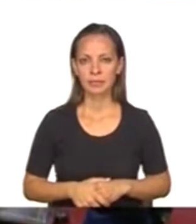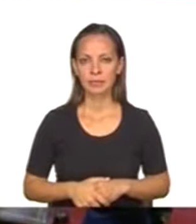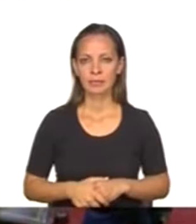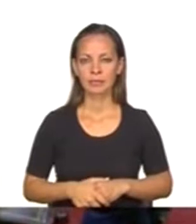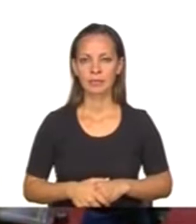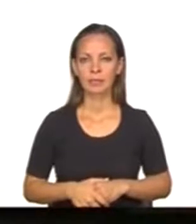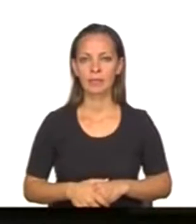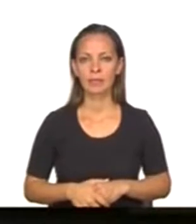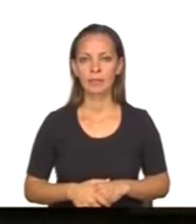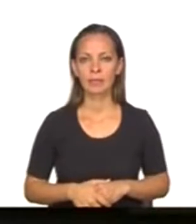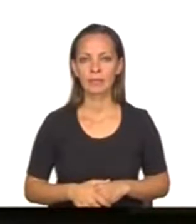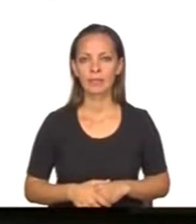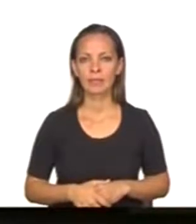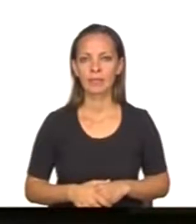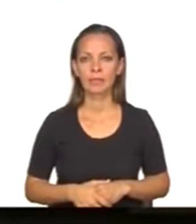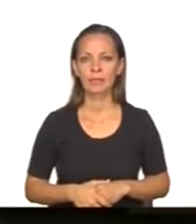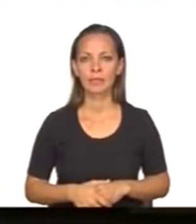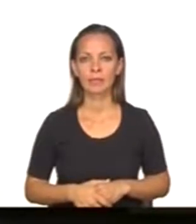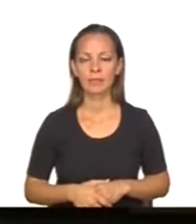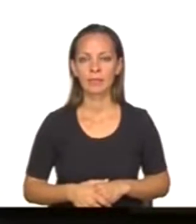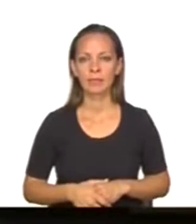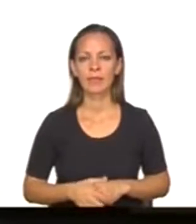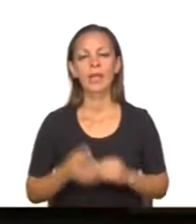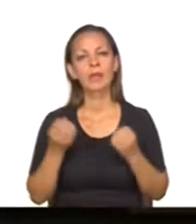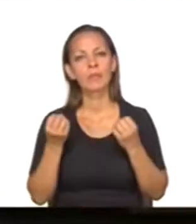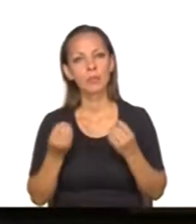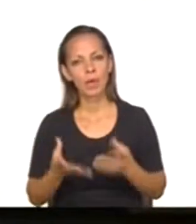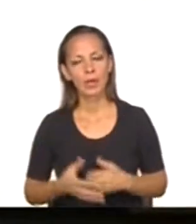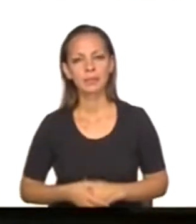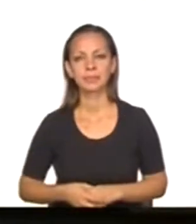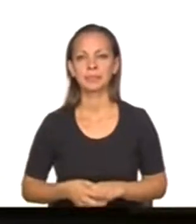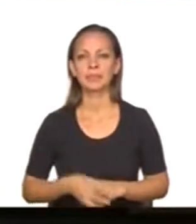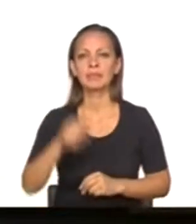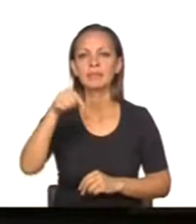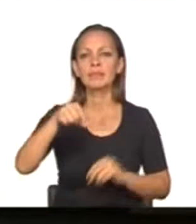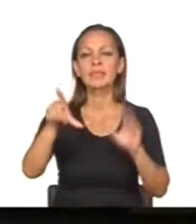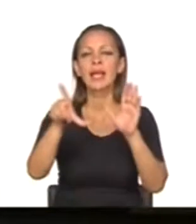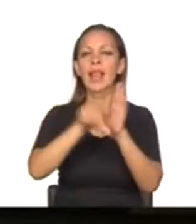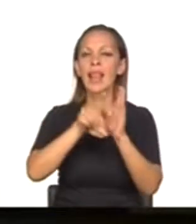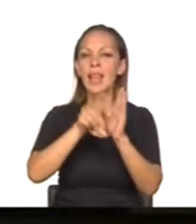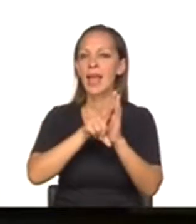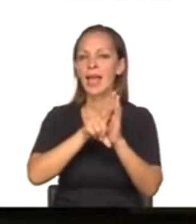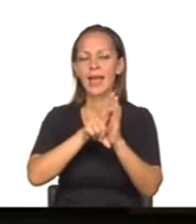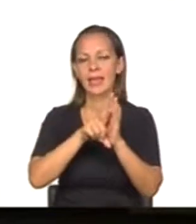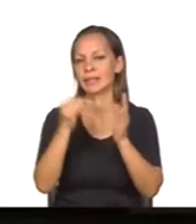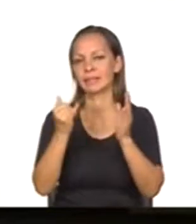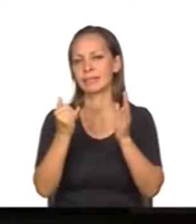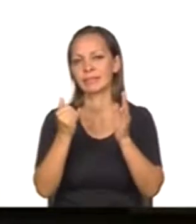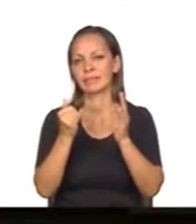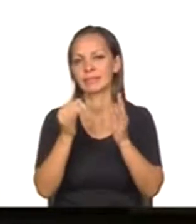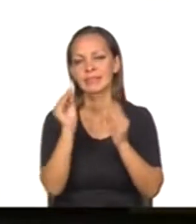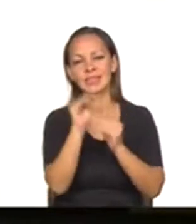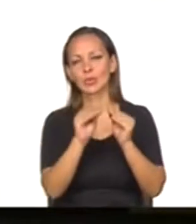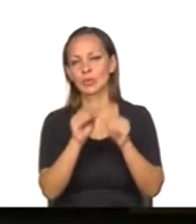Bueno, señor presidente, esta ley está viciada de su propio origen.